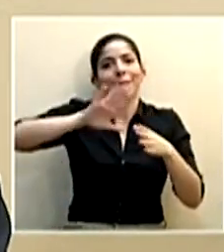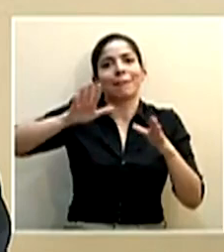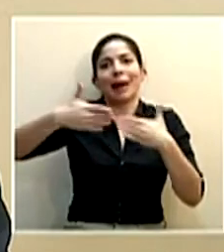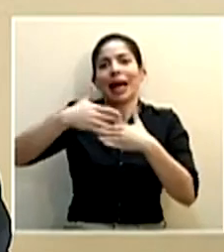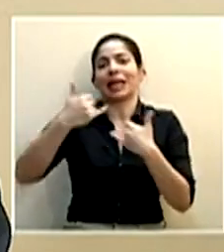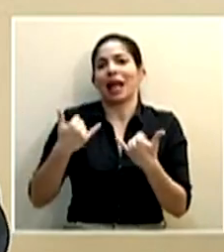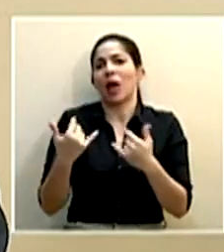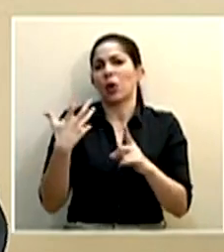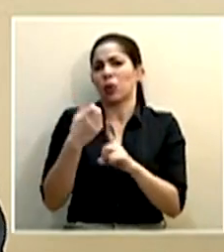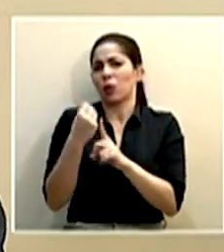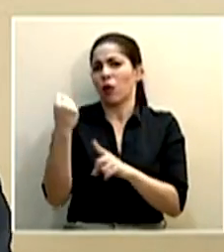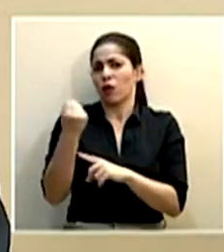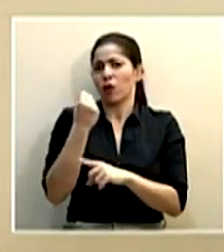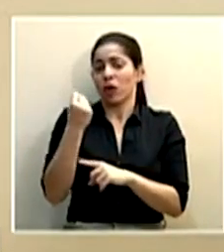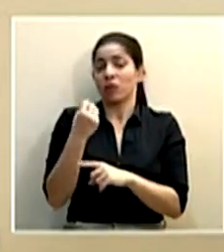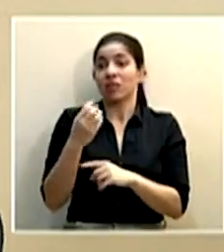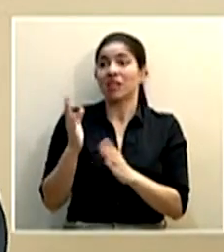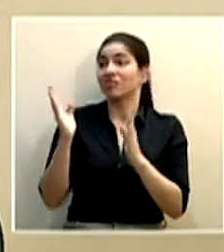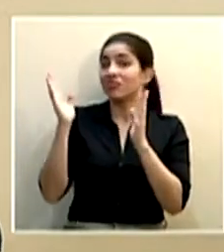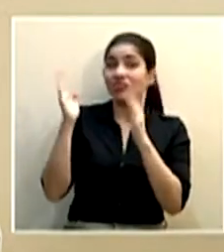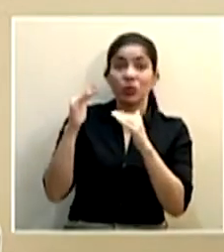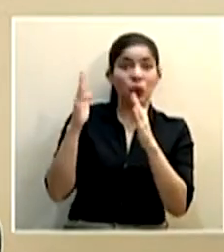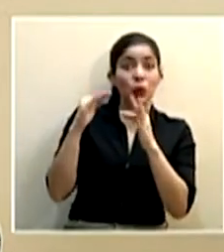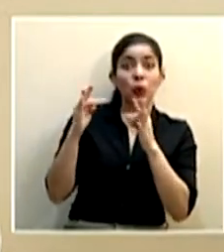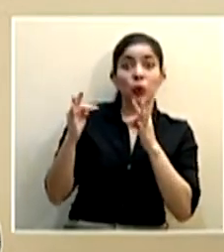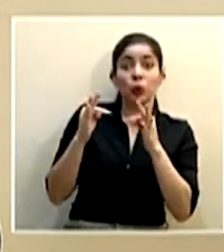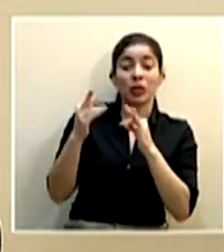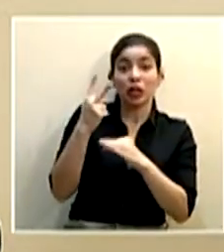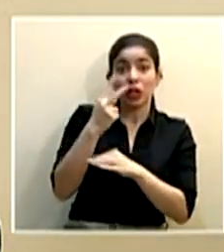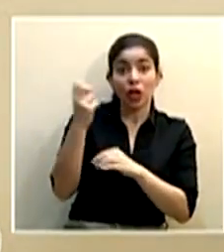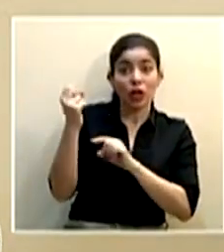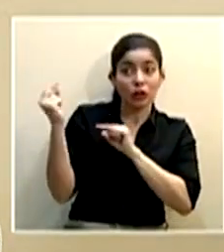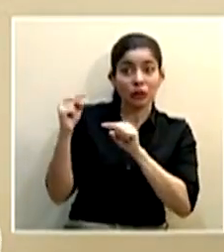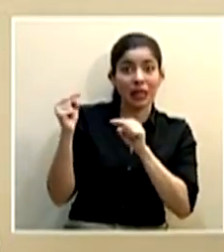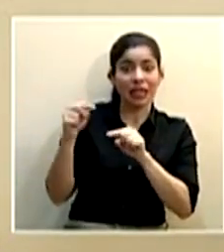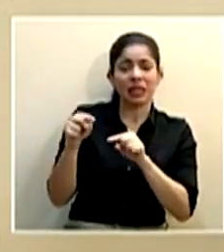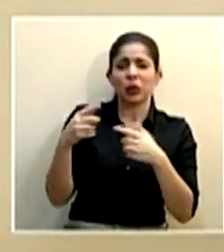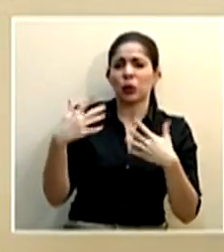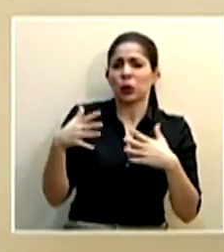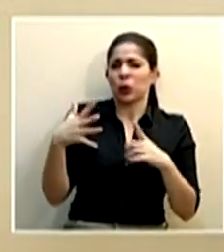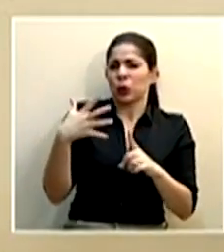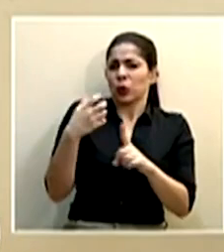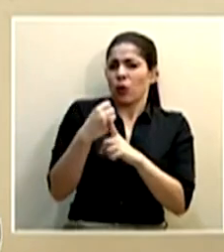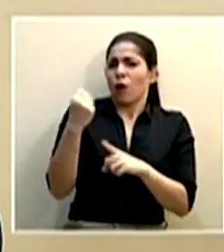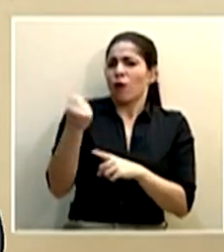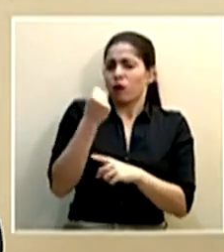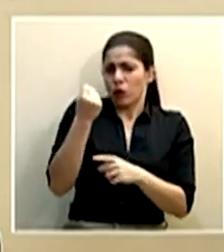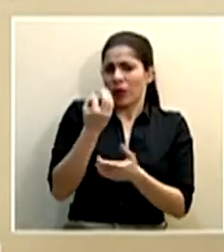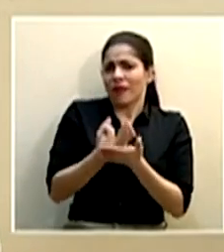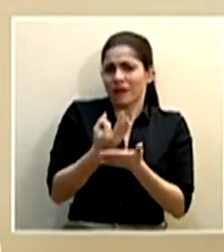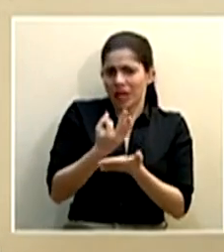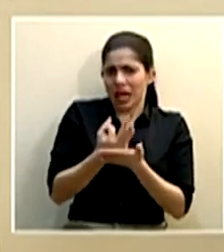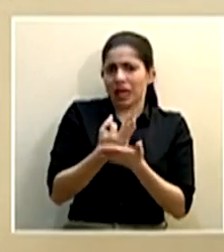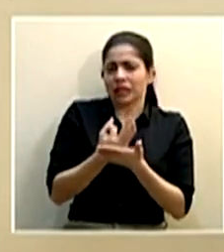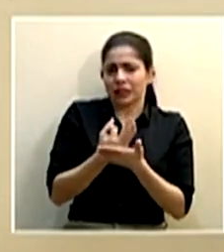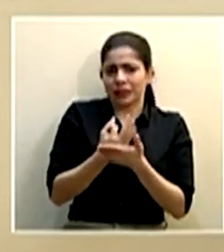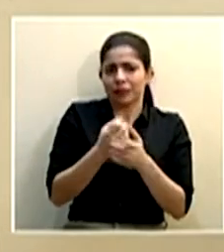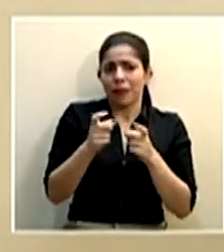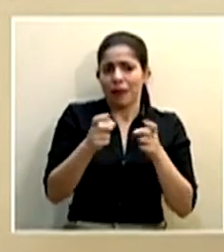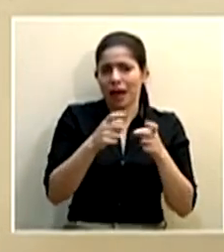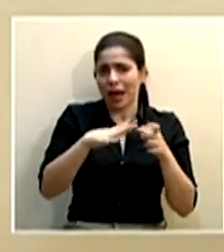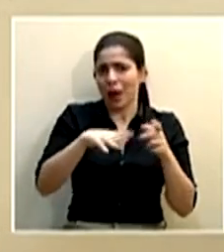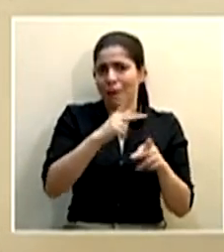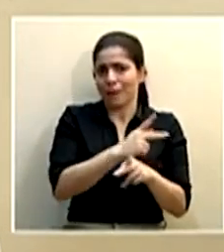afectada el no tener turistas por dos meses en Costa Rica tiene un impacto muy fuerte en las finanzas del manejo de las áreas